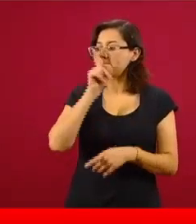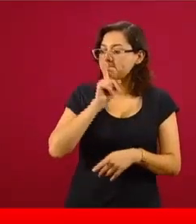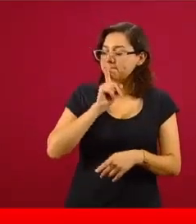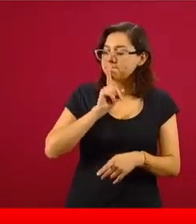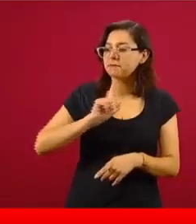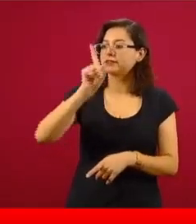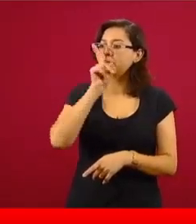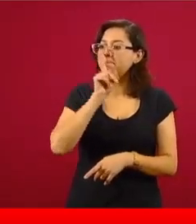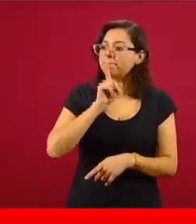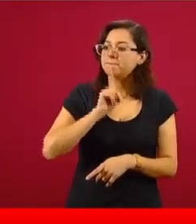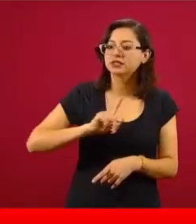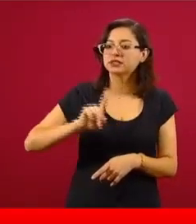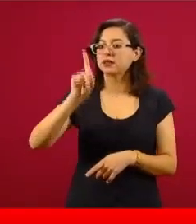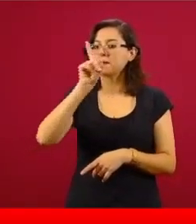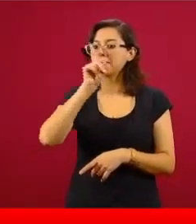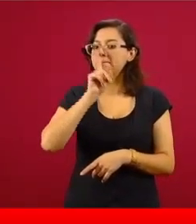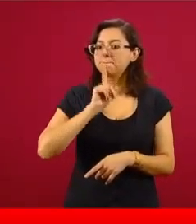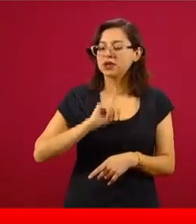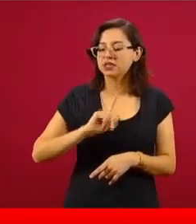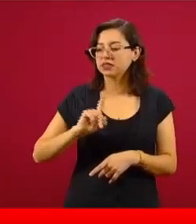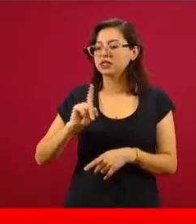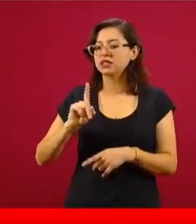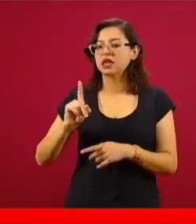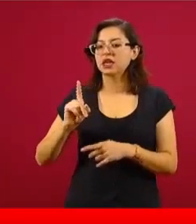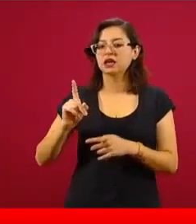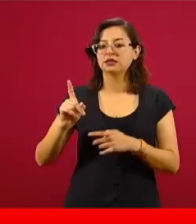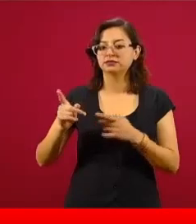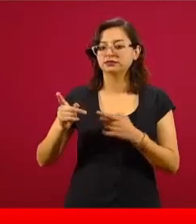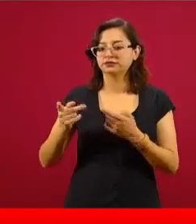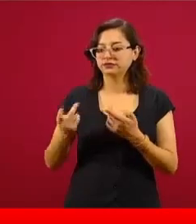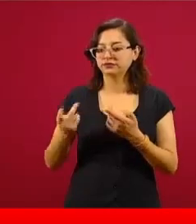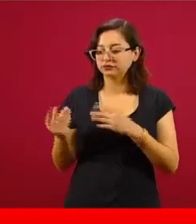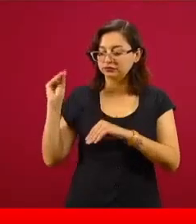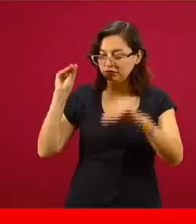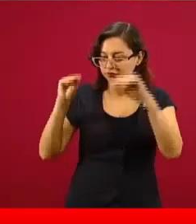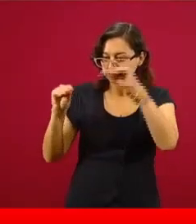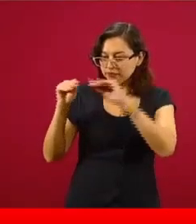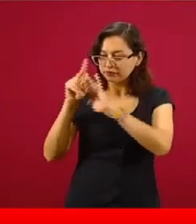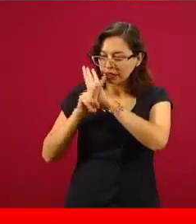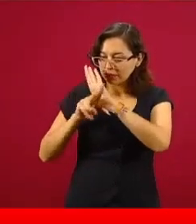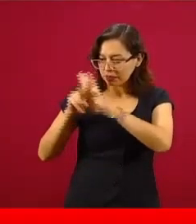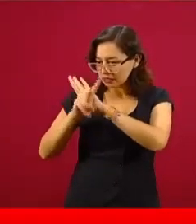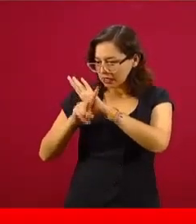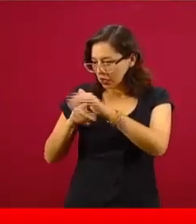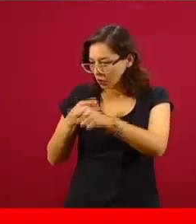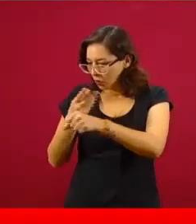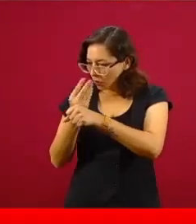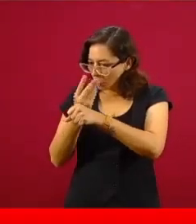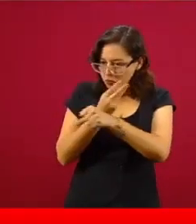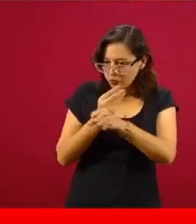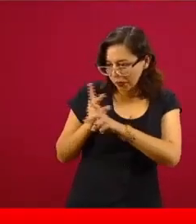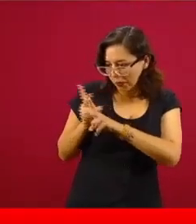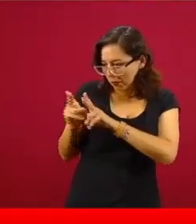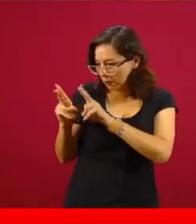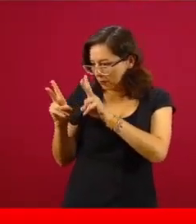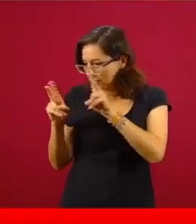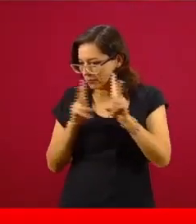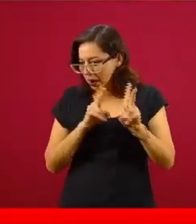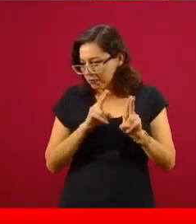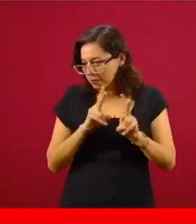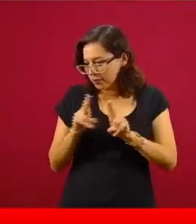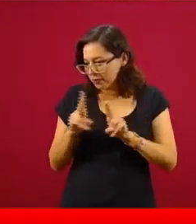y de versiones, incluso hasta alteradas, de videos que se